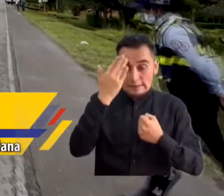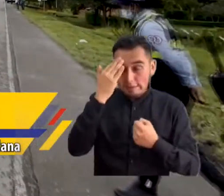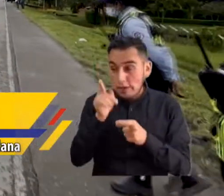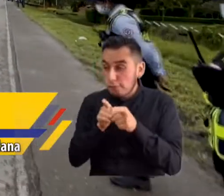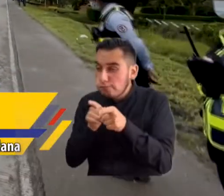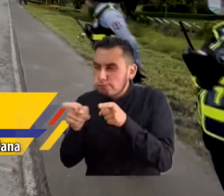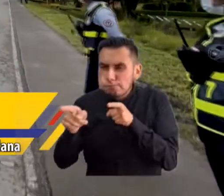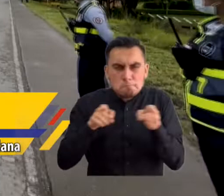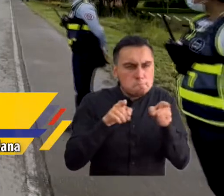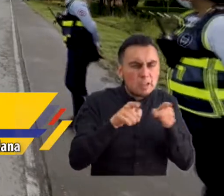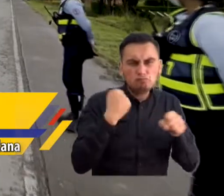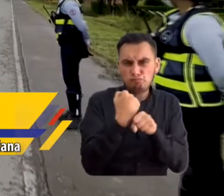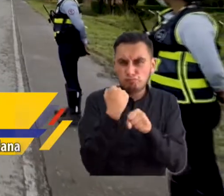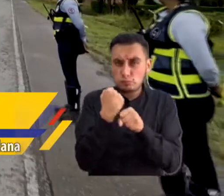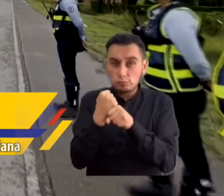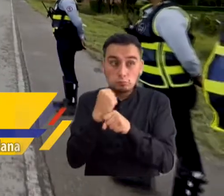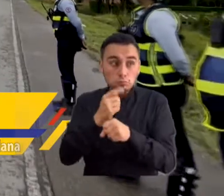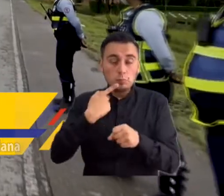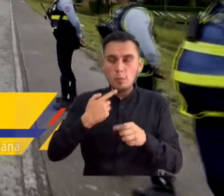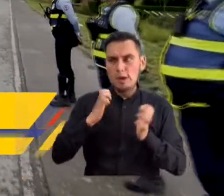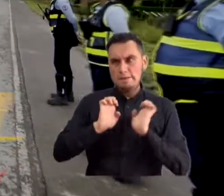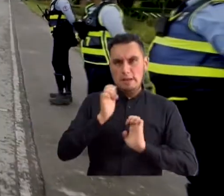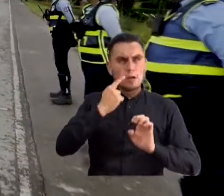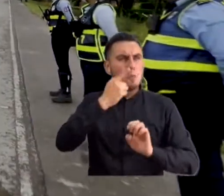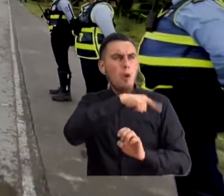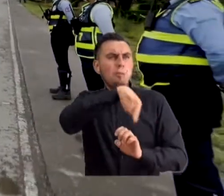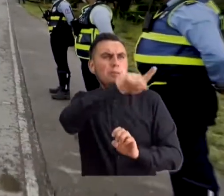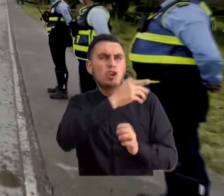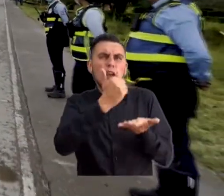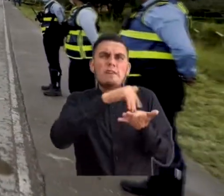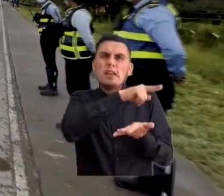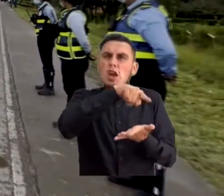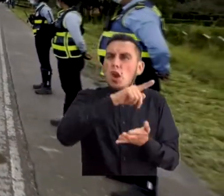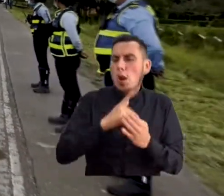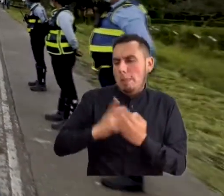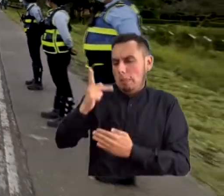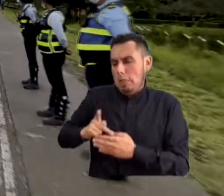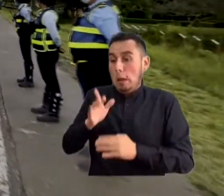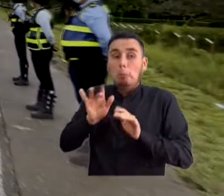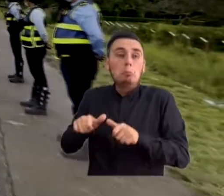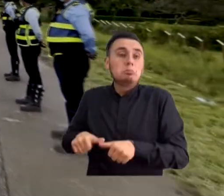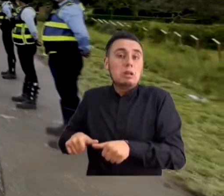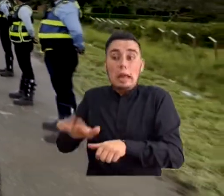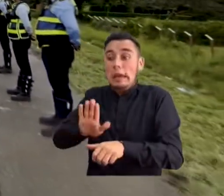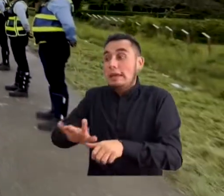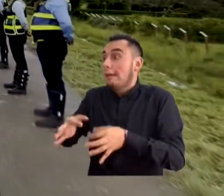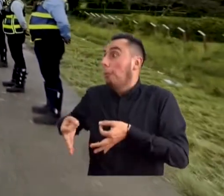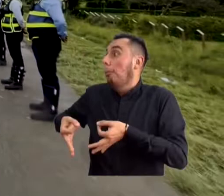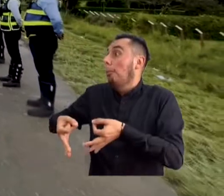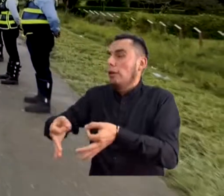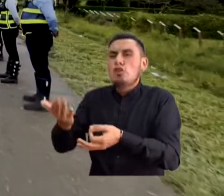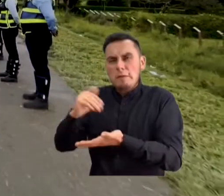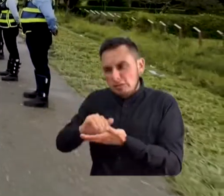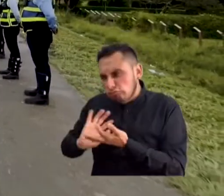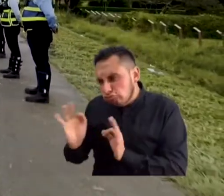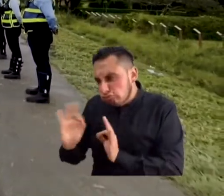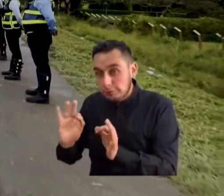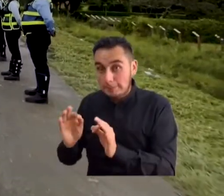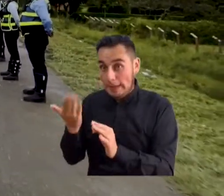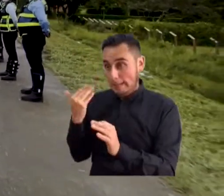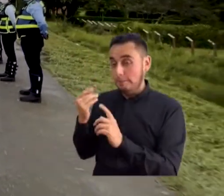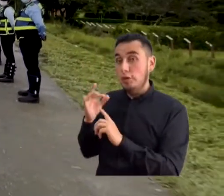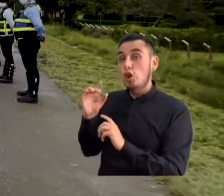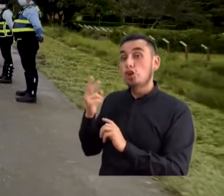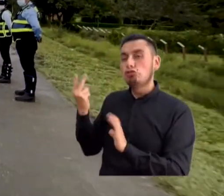y poder efectivamente trabajar en soluciones que permitieran la reactivación de este proyecto que se encontraba suspendido. El avance ha sido mínimo